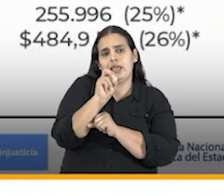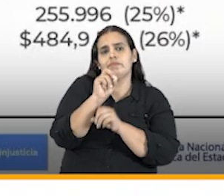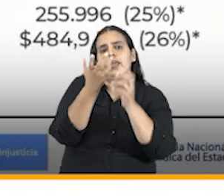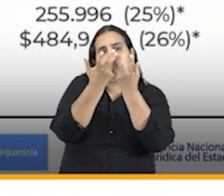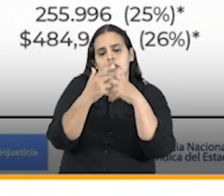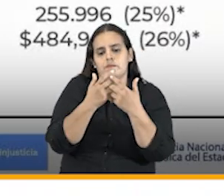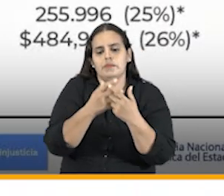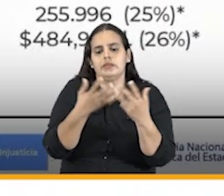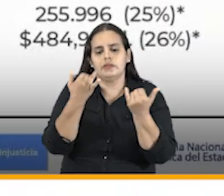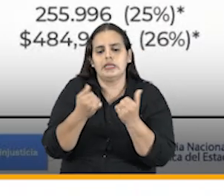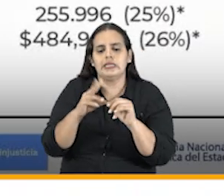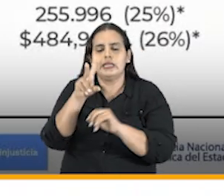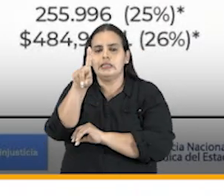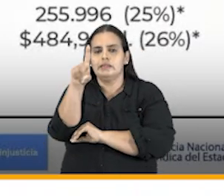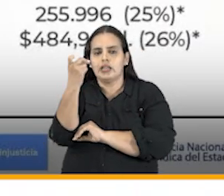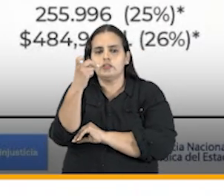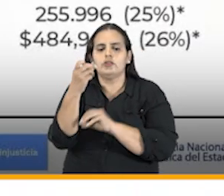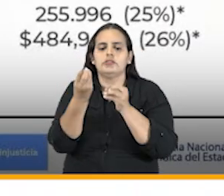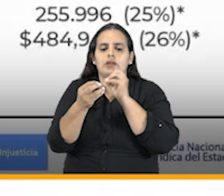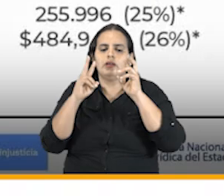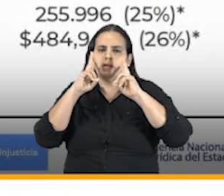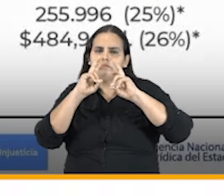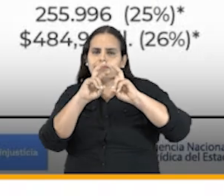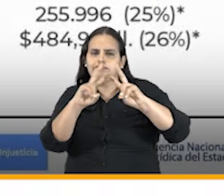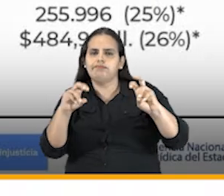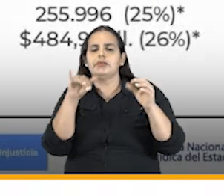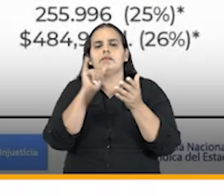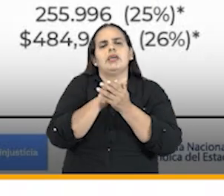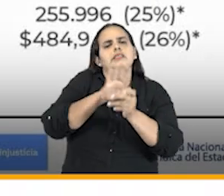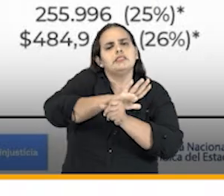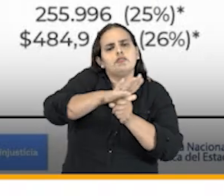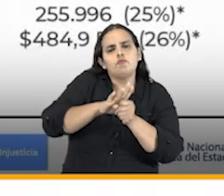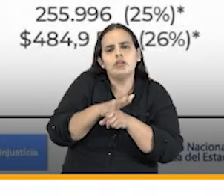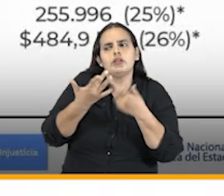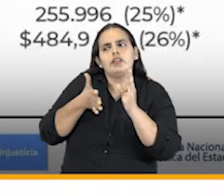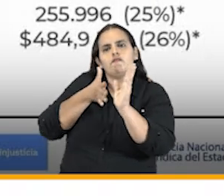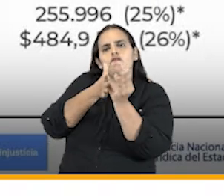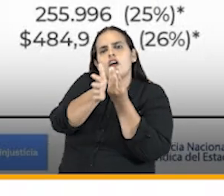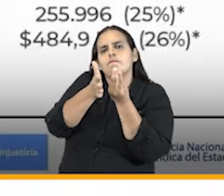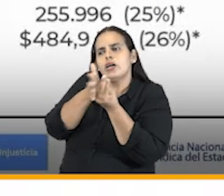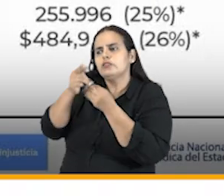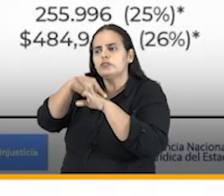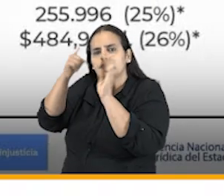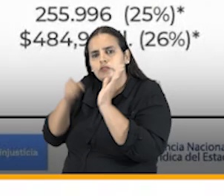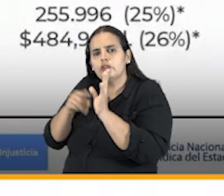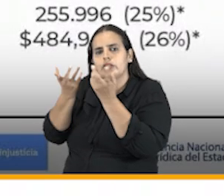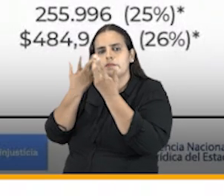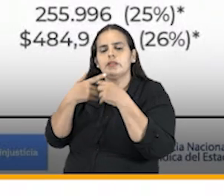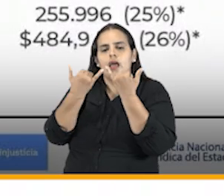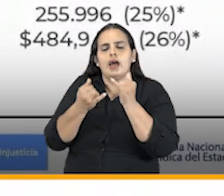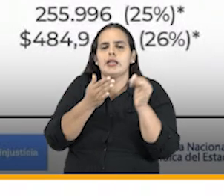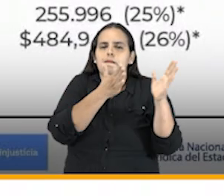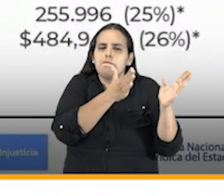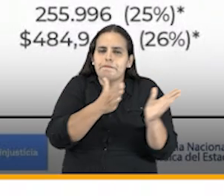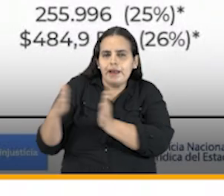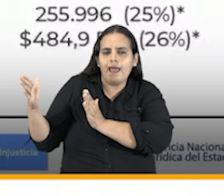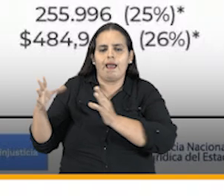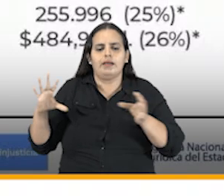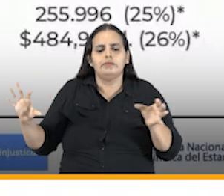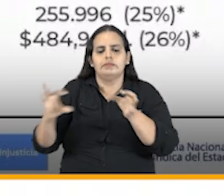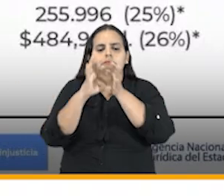hace y entra unos diagnósticos de cómo la situación de la información de cada una de estas entidades elaboran unos planes